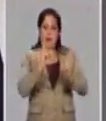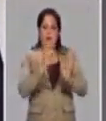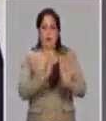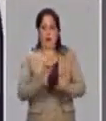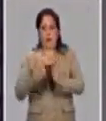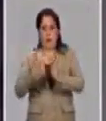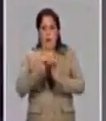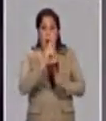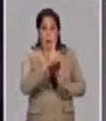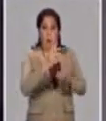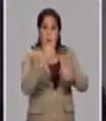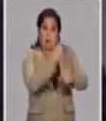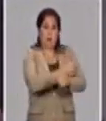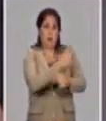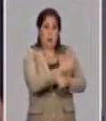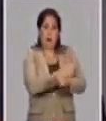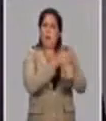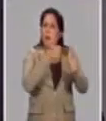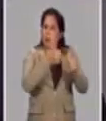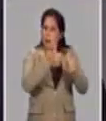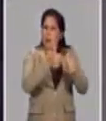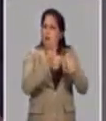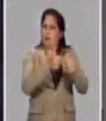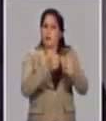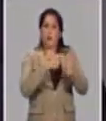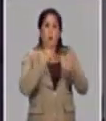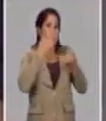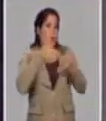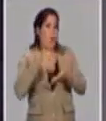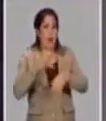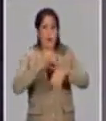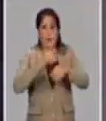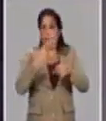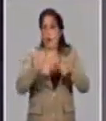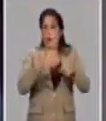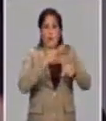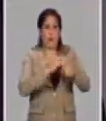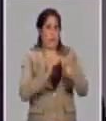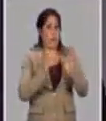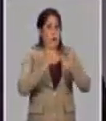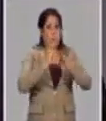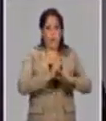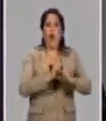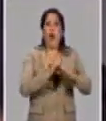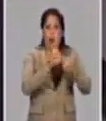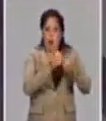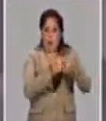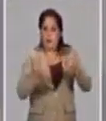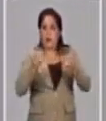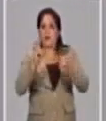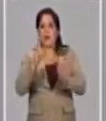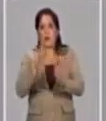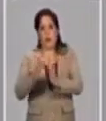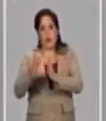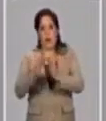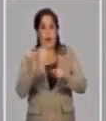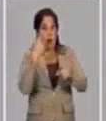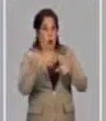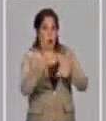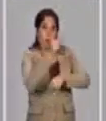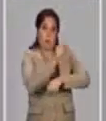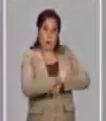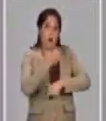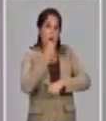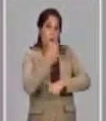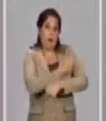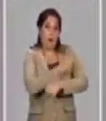de pasar a la otra etapa. Y se han seguido por generar las recomendaciones, las guías que ha